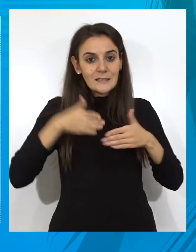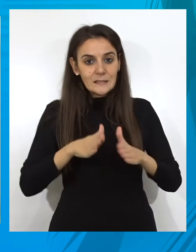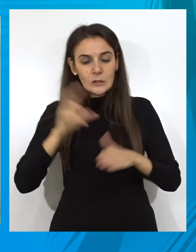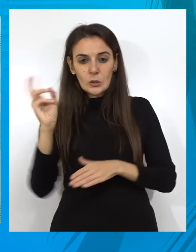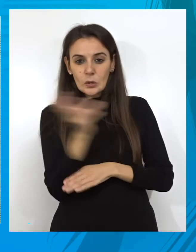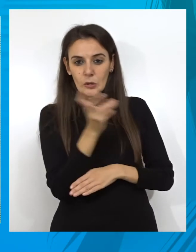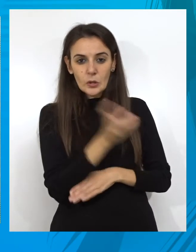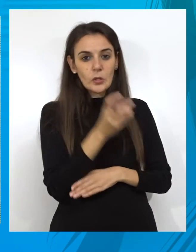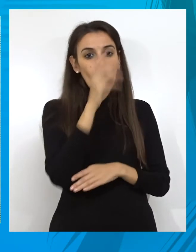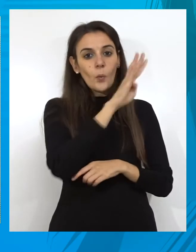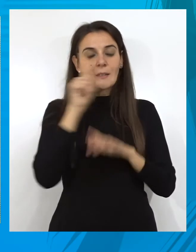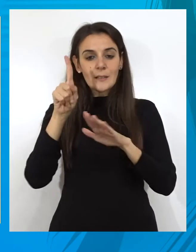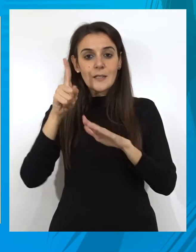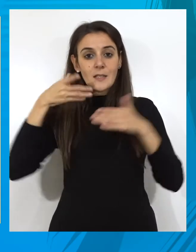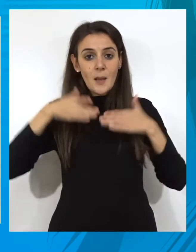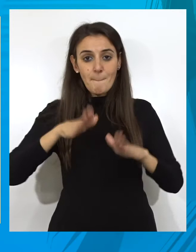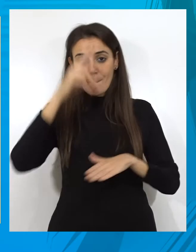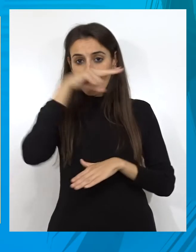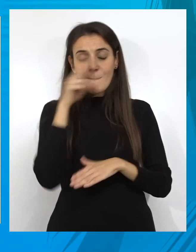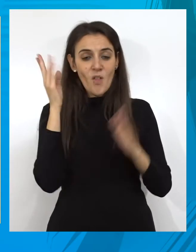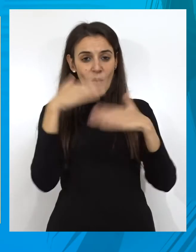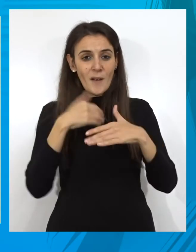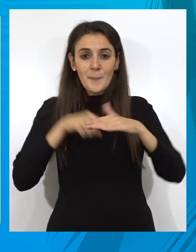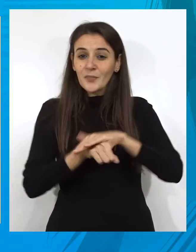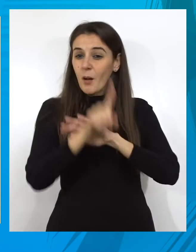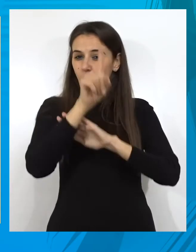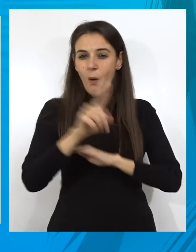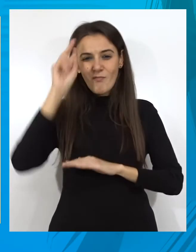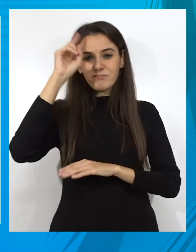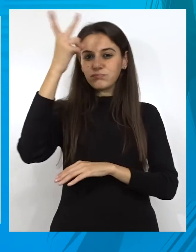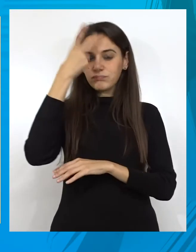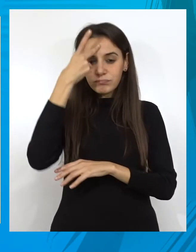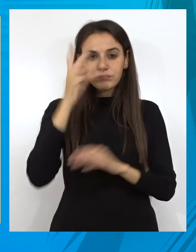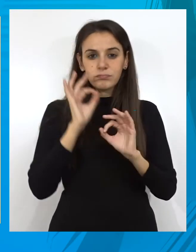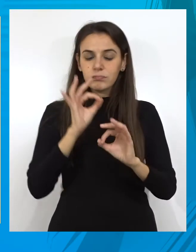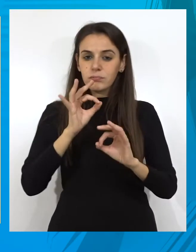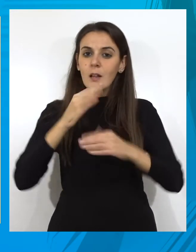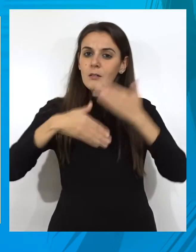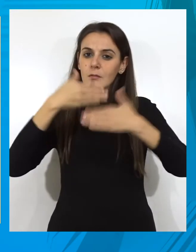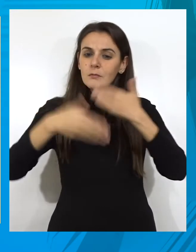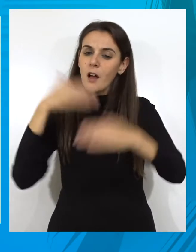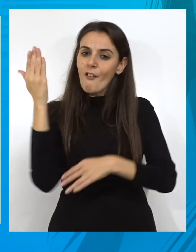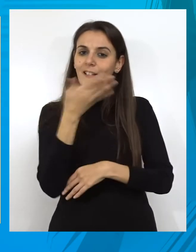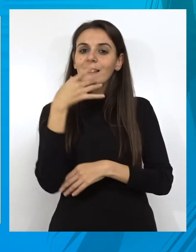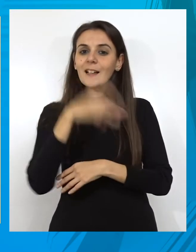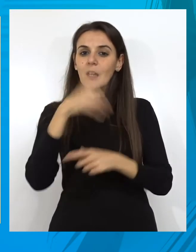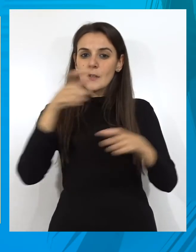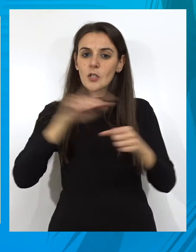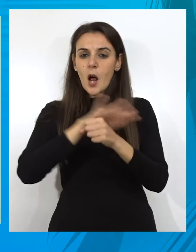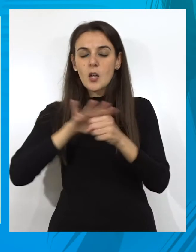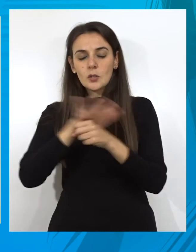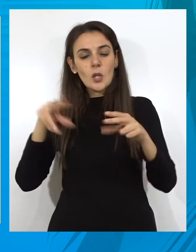niños y los 46 huérfanos. Porque toda esta evolución, todo este progreso, este cambio de mentalidad tiene que involucrar a todos los